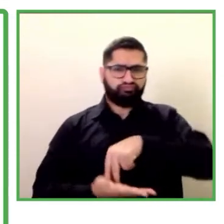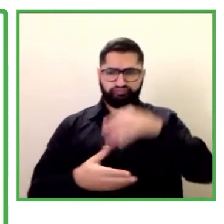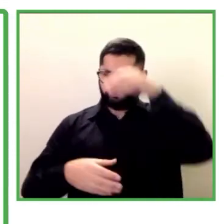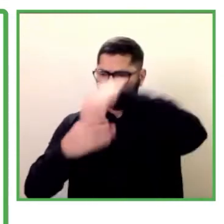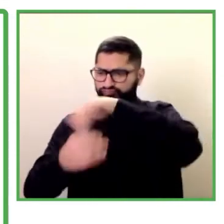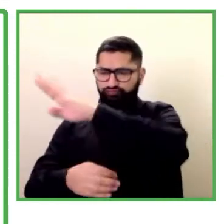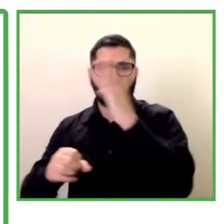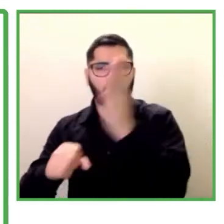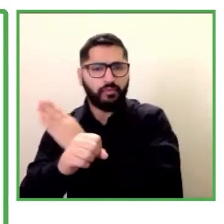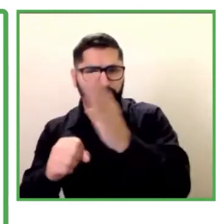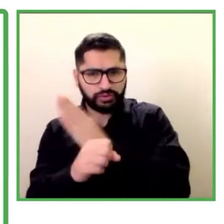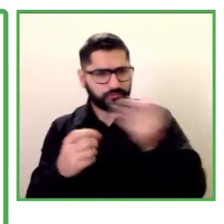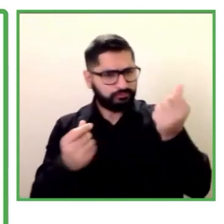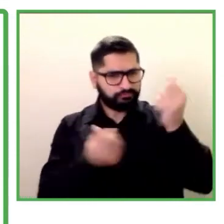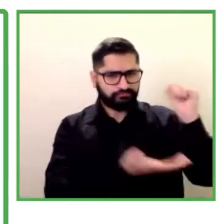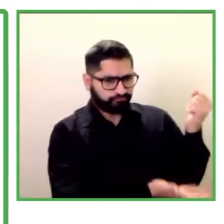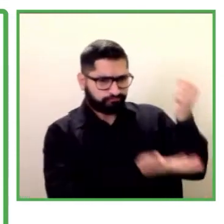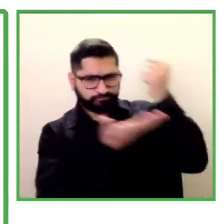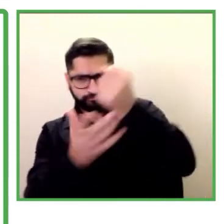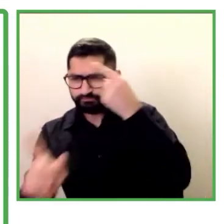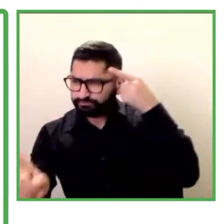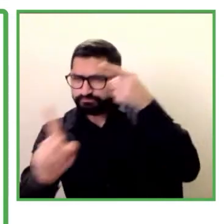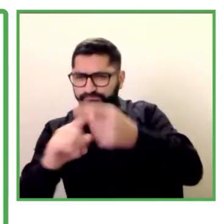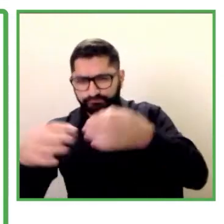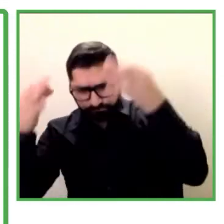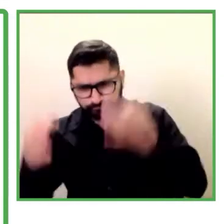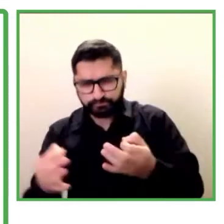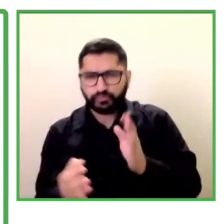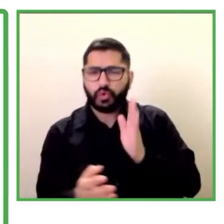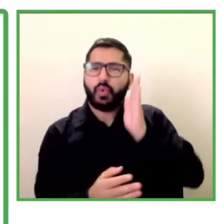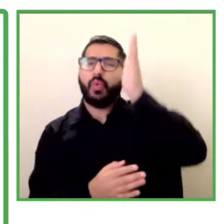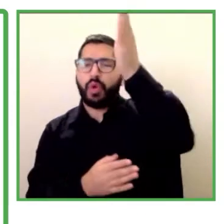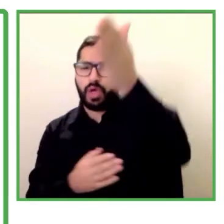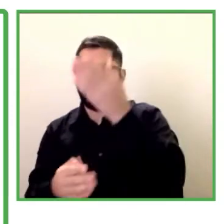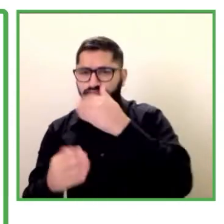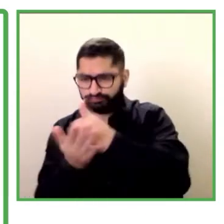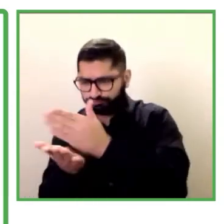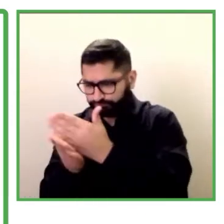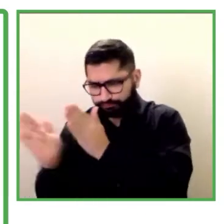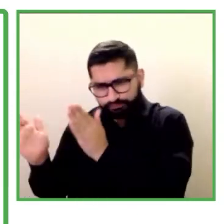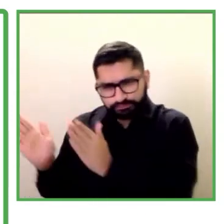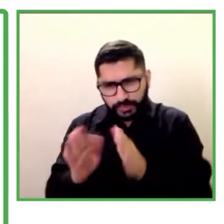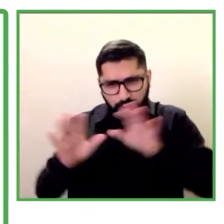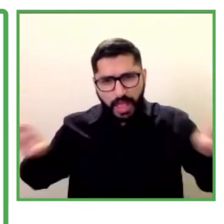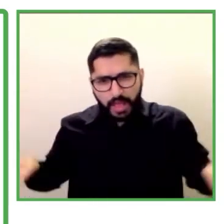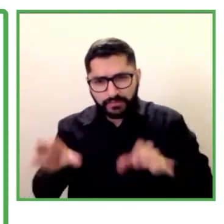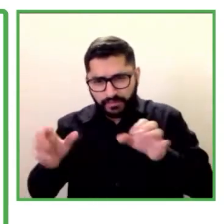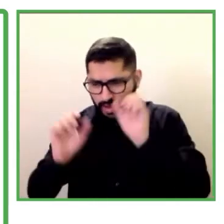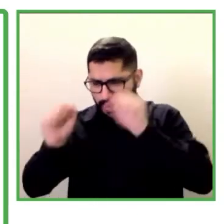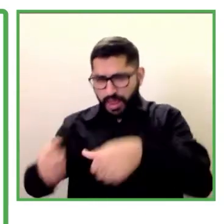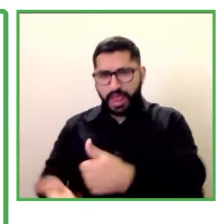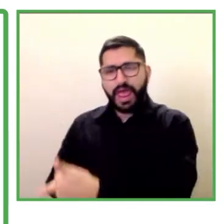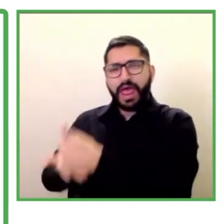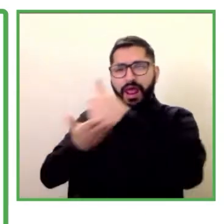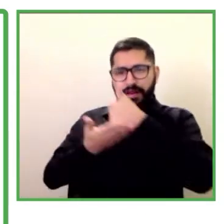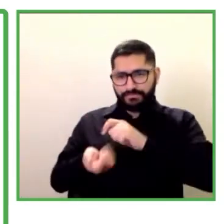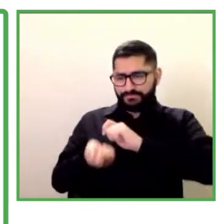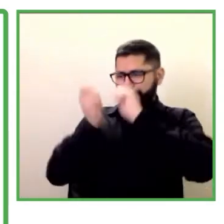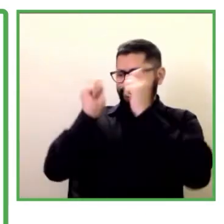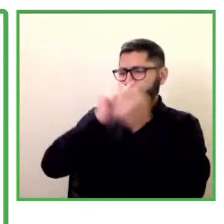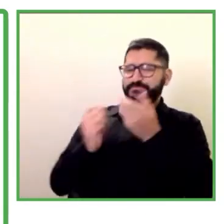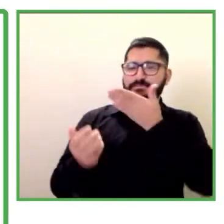de trabajo que nos ayude a plantear metas muy específicas en periodos muy determinados y así poder lograr